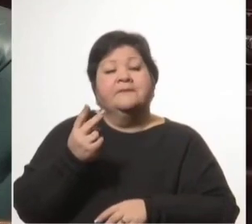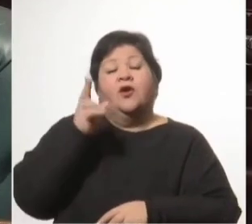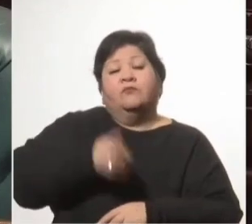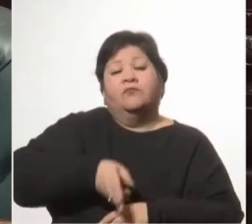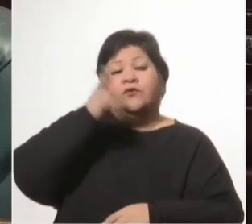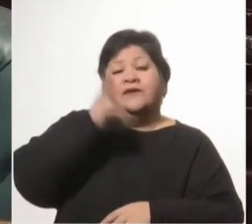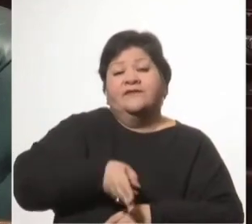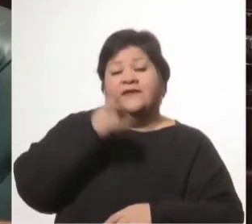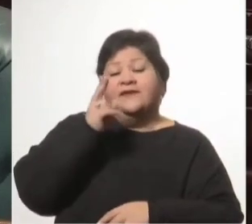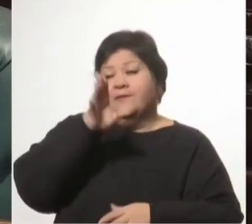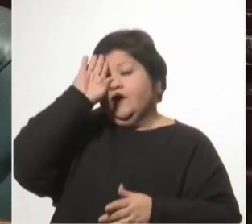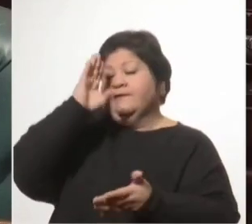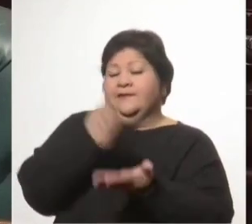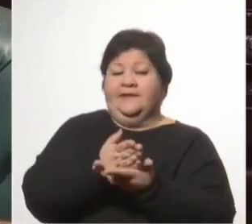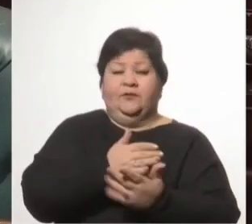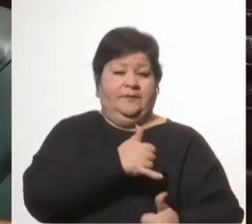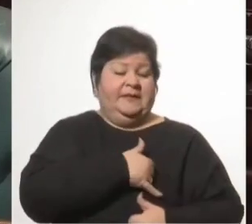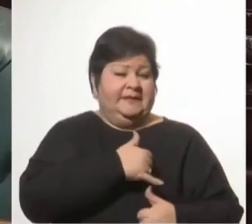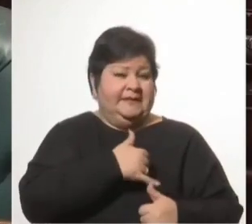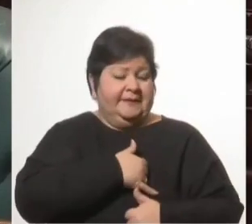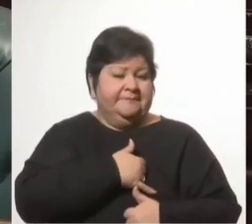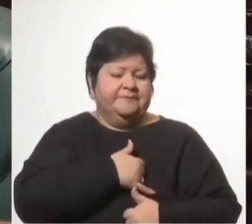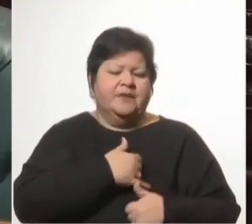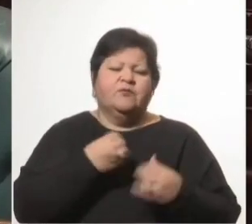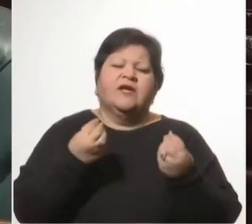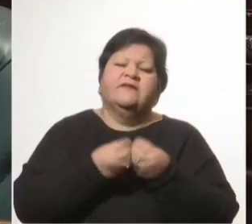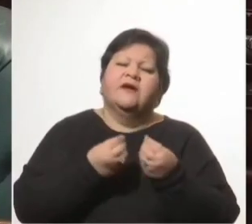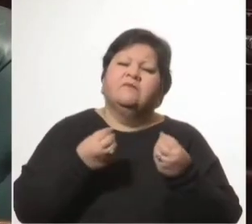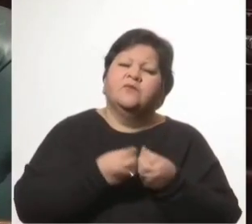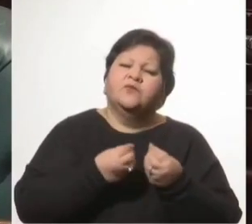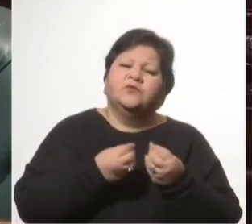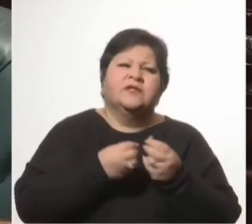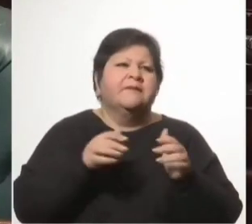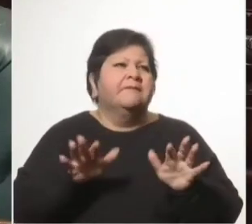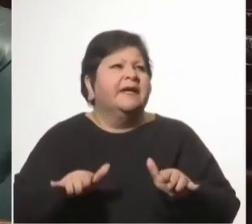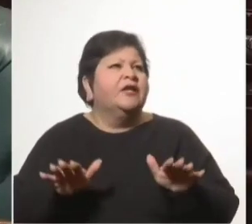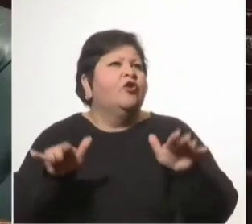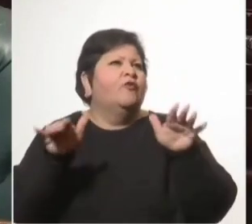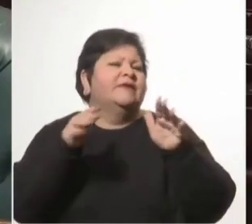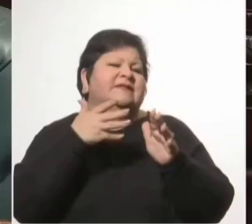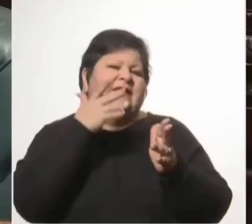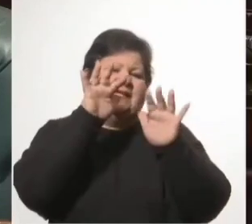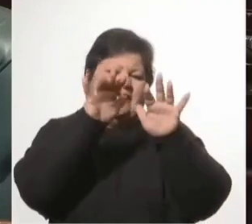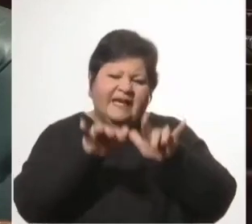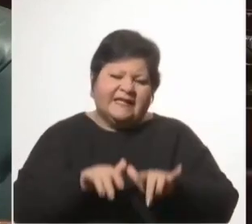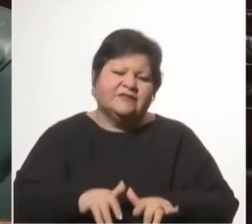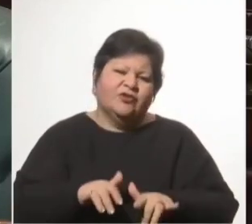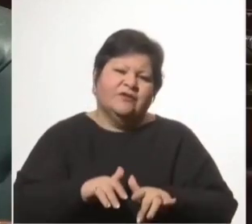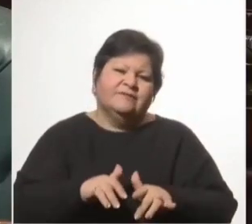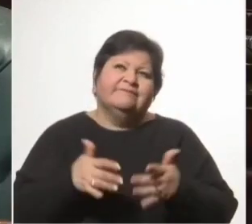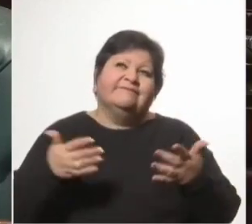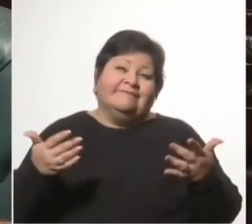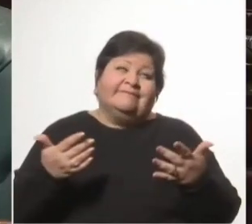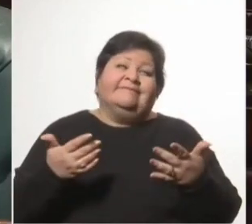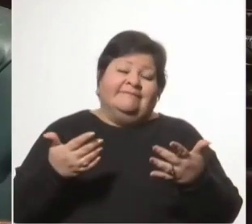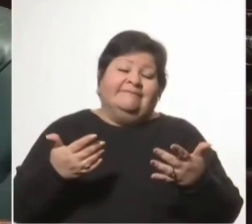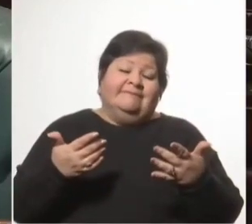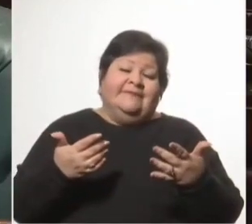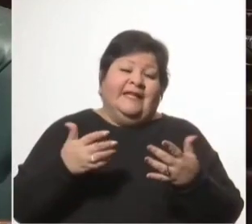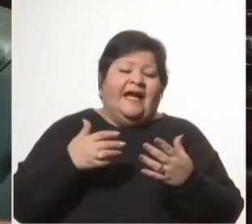autoritaria. Había demasiadas palomas en la canción, demasiado perfume a libertad,